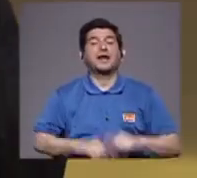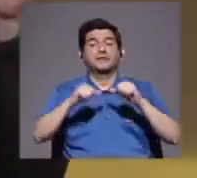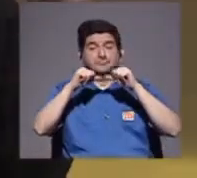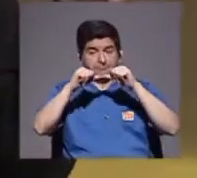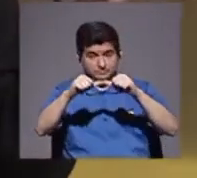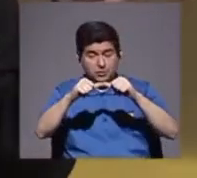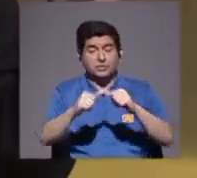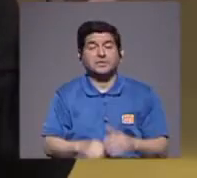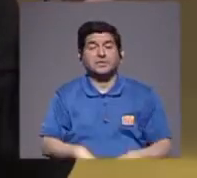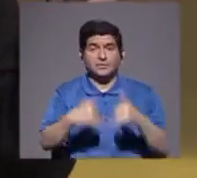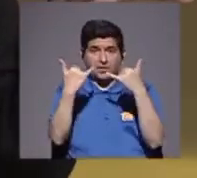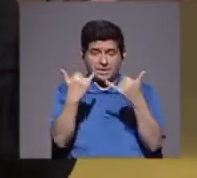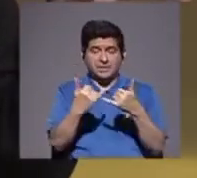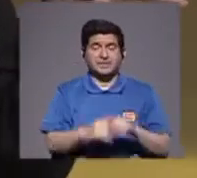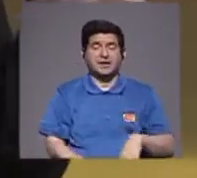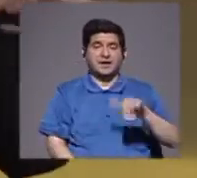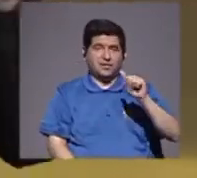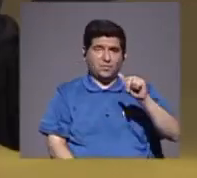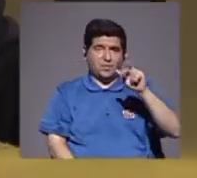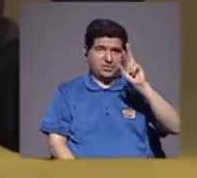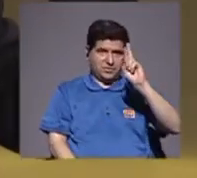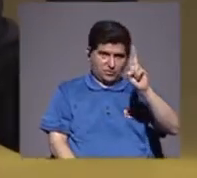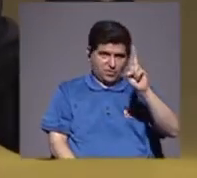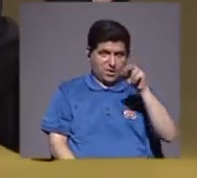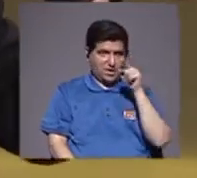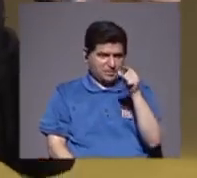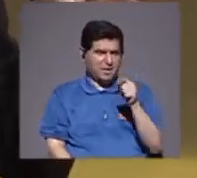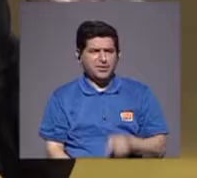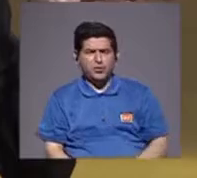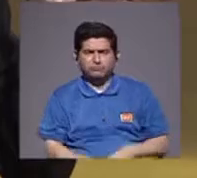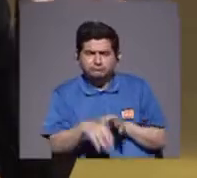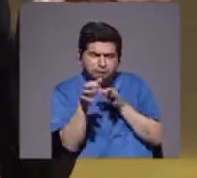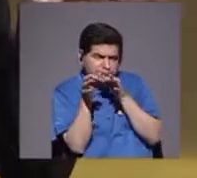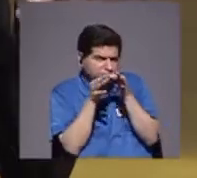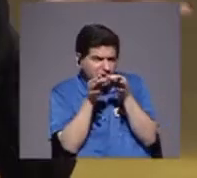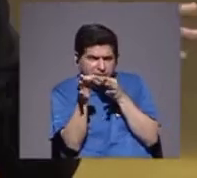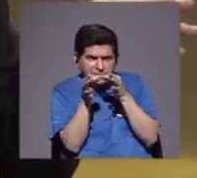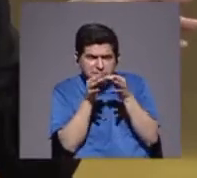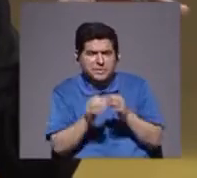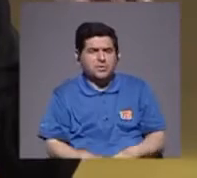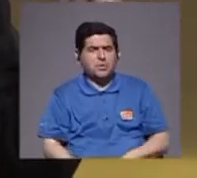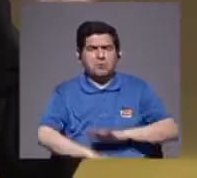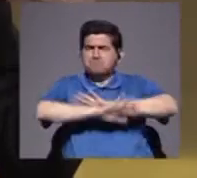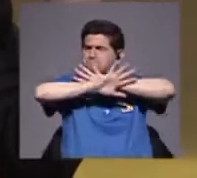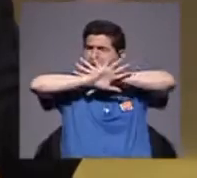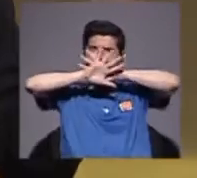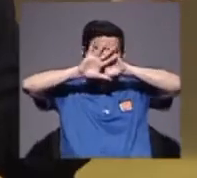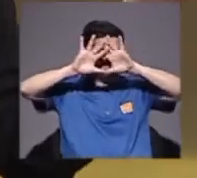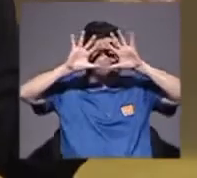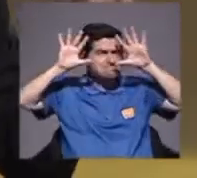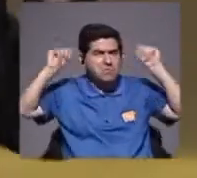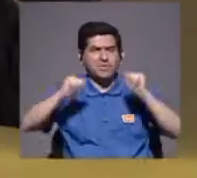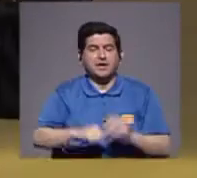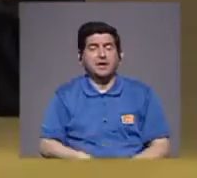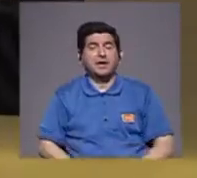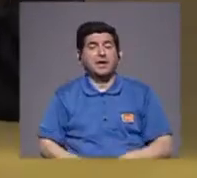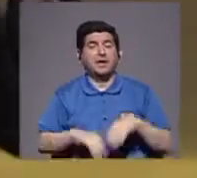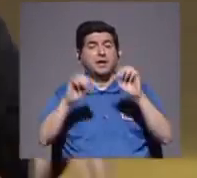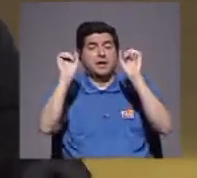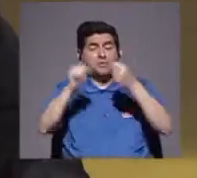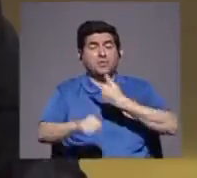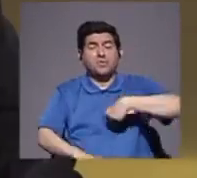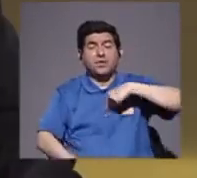continuamos, una vez, que don Álvaro, ha, planteado, con, enorme claridad, lo que, podríamos,